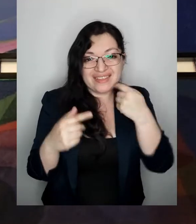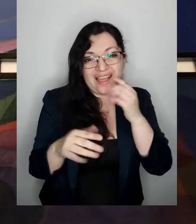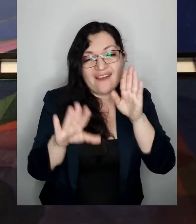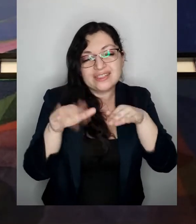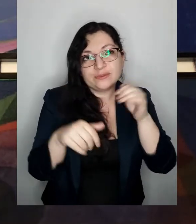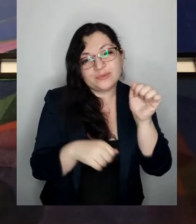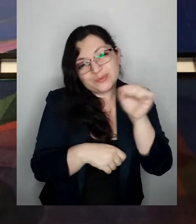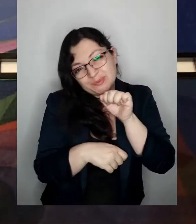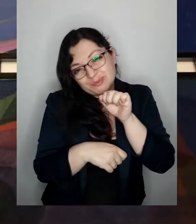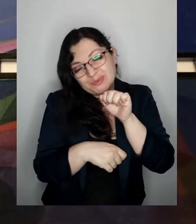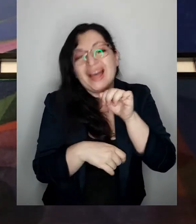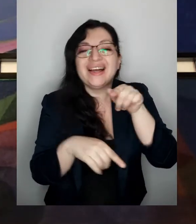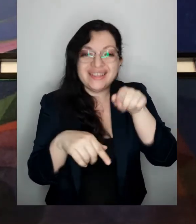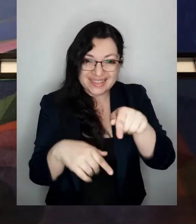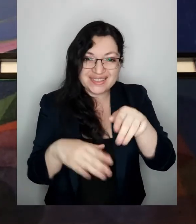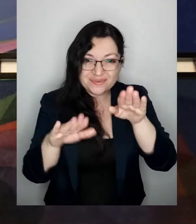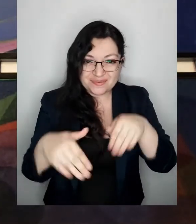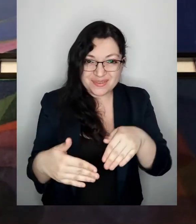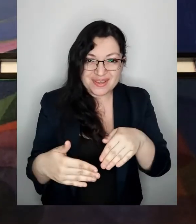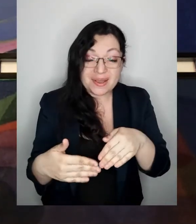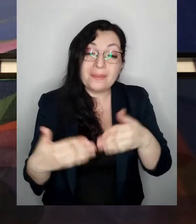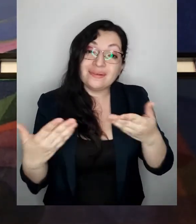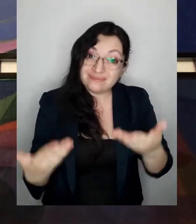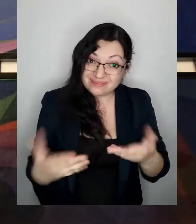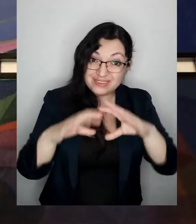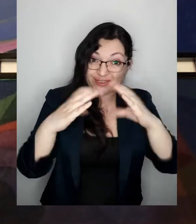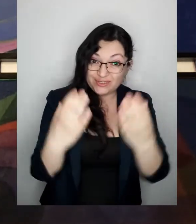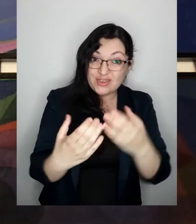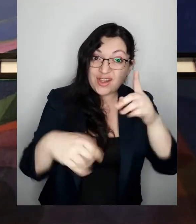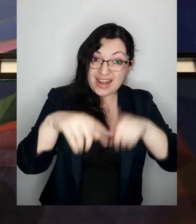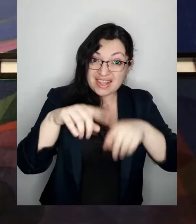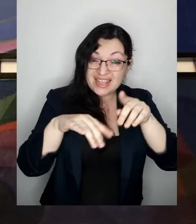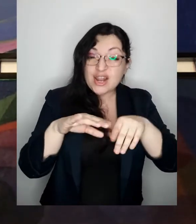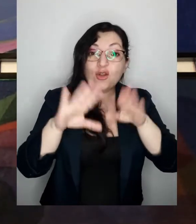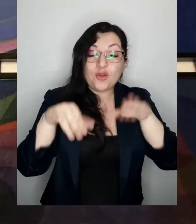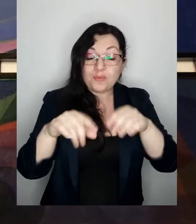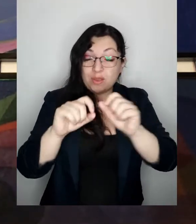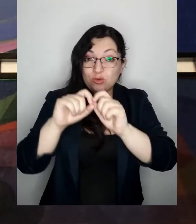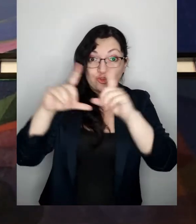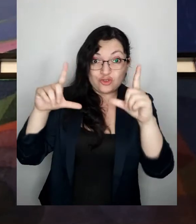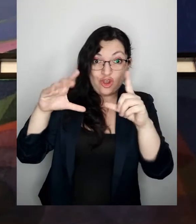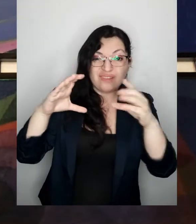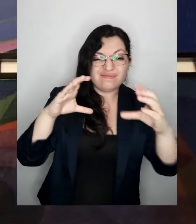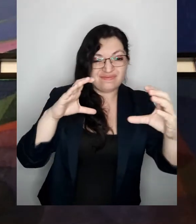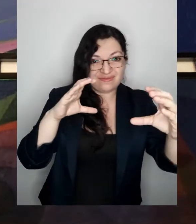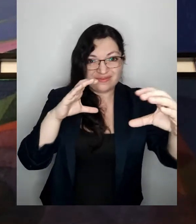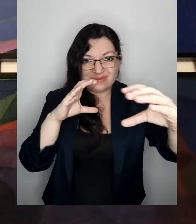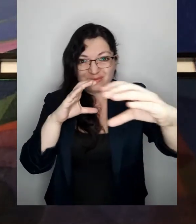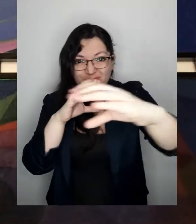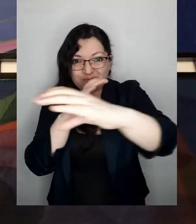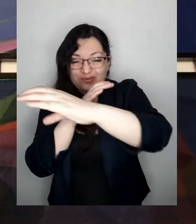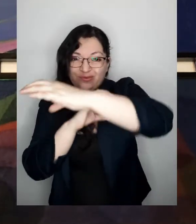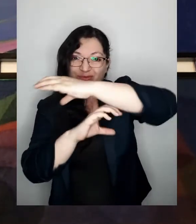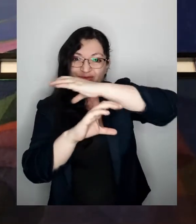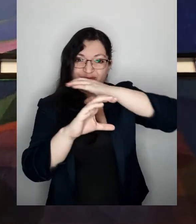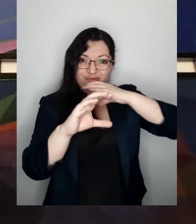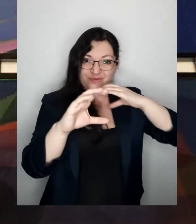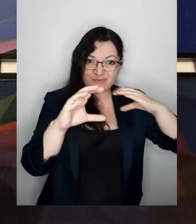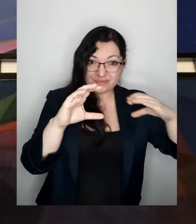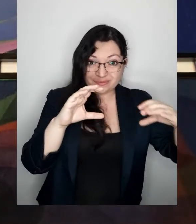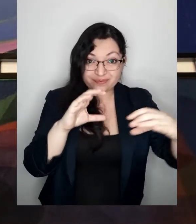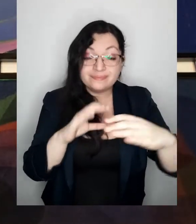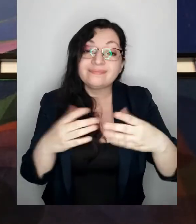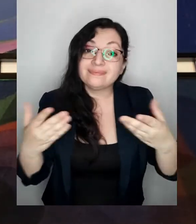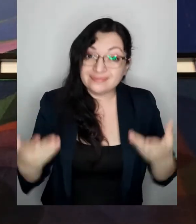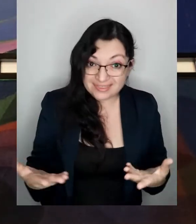su cabeza ¿cierto? y así es como realmente la tierra está girando enfrente del sol con un ángulo de inclinación y